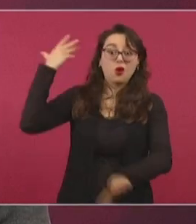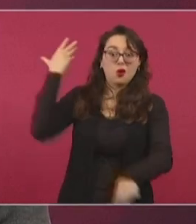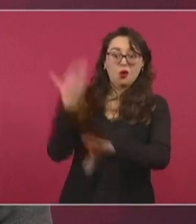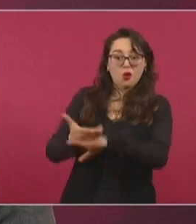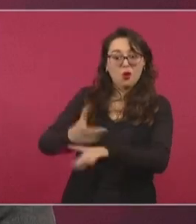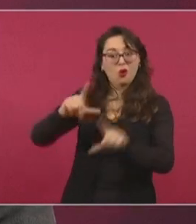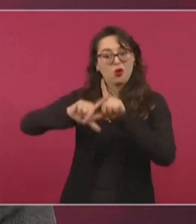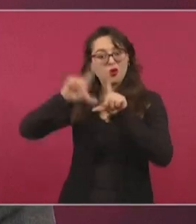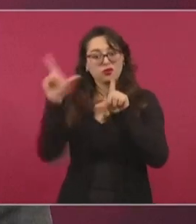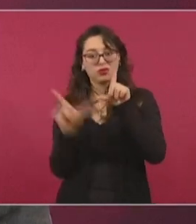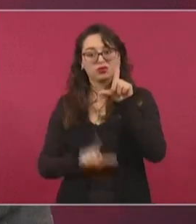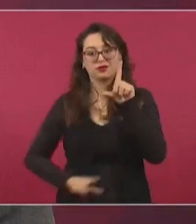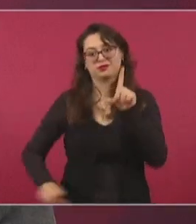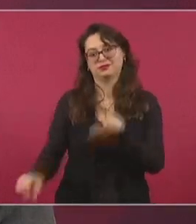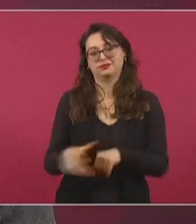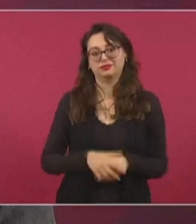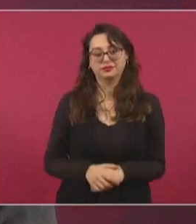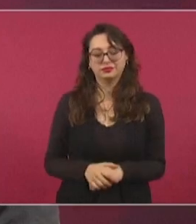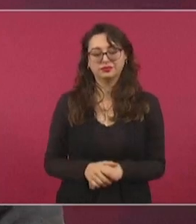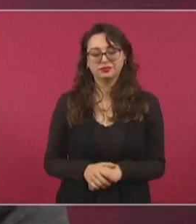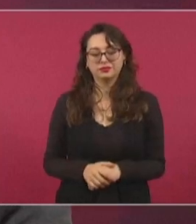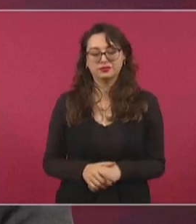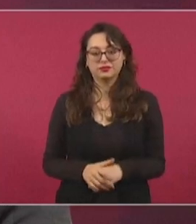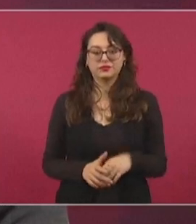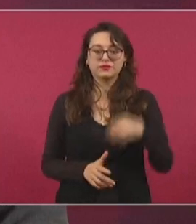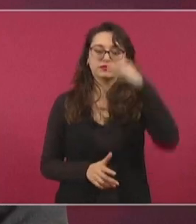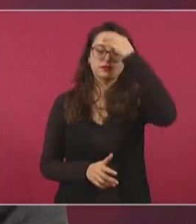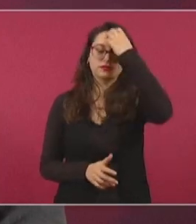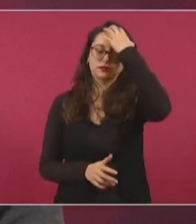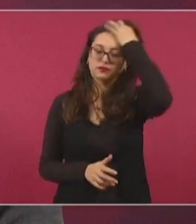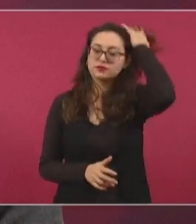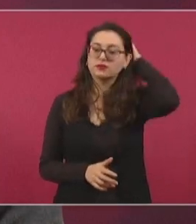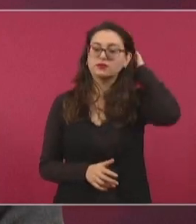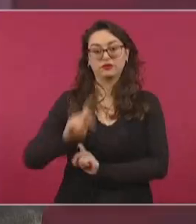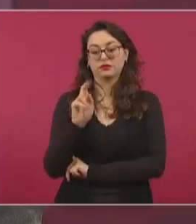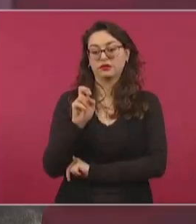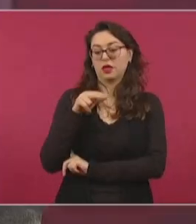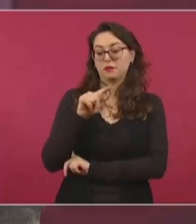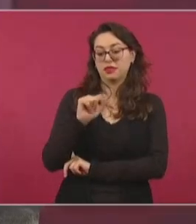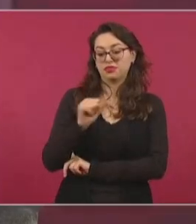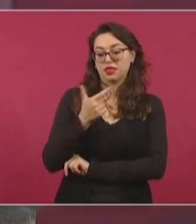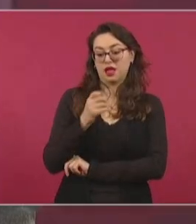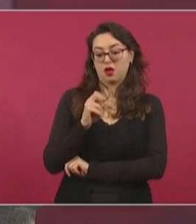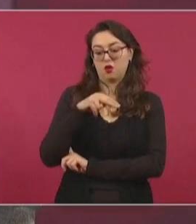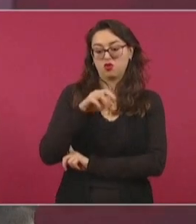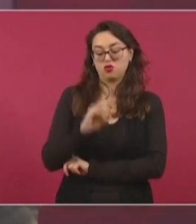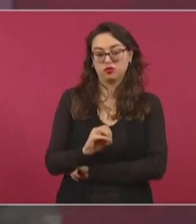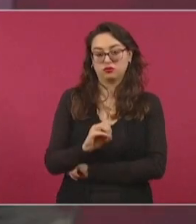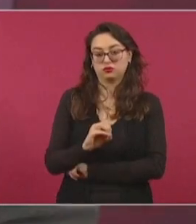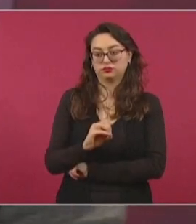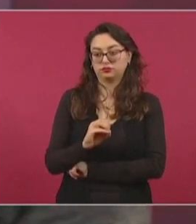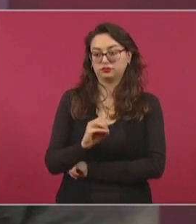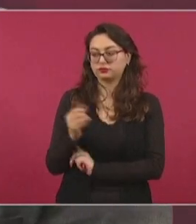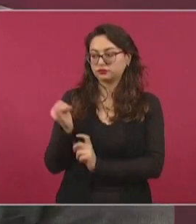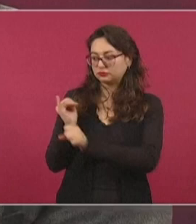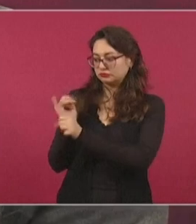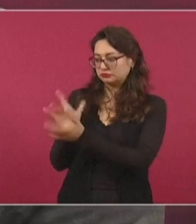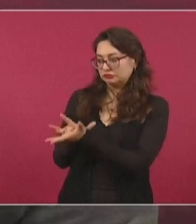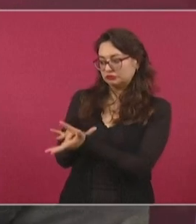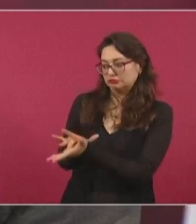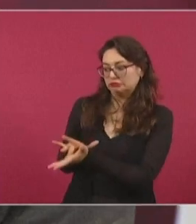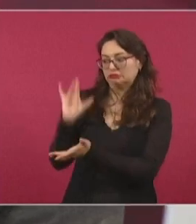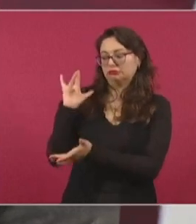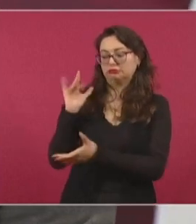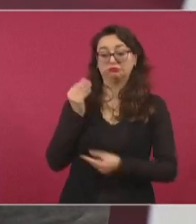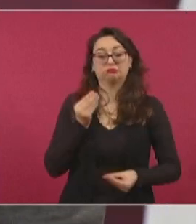mexicana que ordena al Ejército vigilar y proteger el espacio aéreo del país. El informe evaluó que esa facultad podría exacerbar